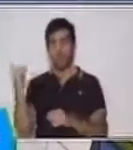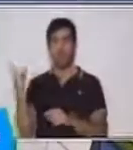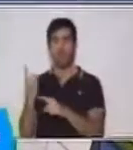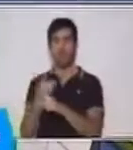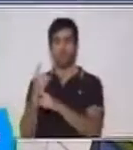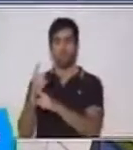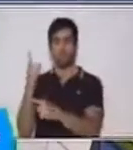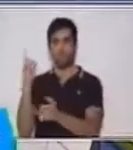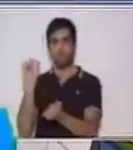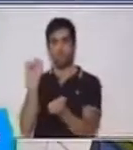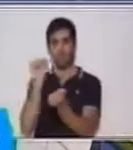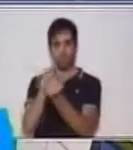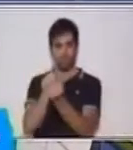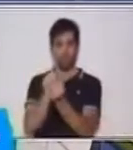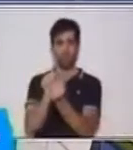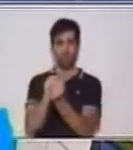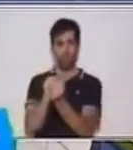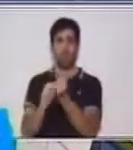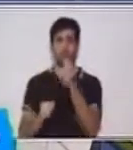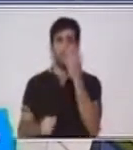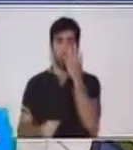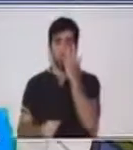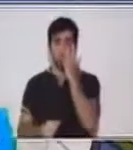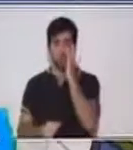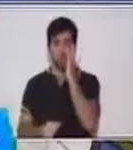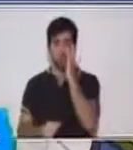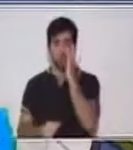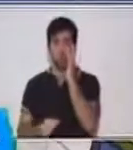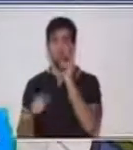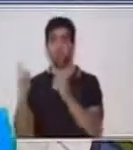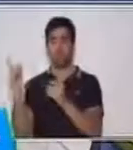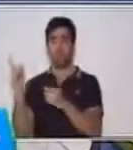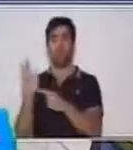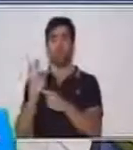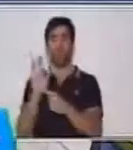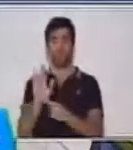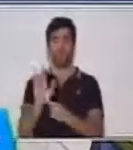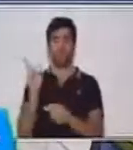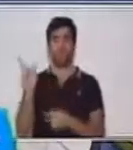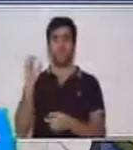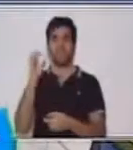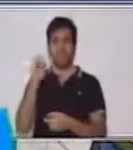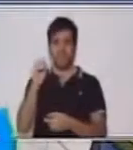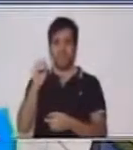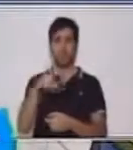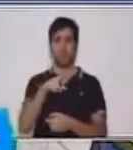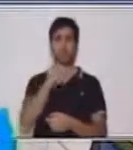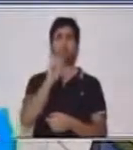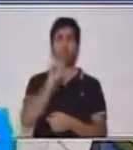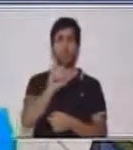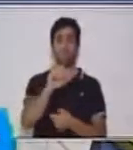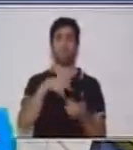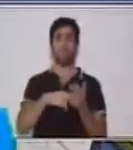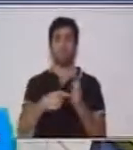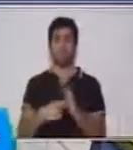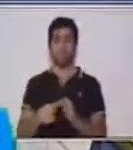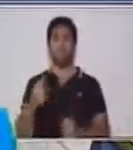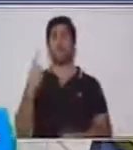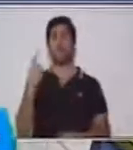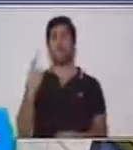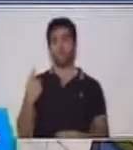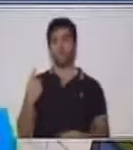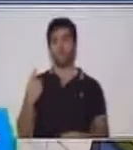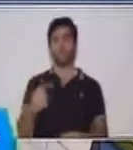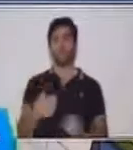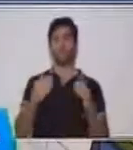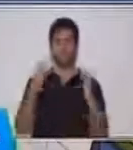que hemos hablado, la concha o semilla o caracol, que representa el número cero, el punto que representa el número